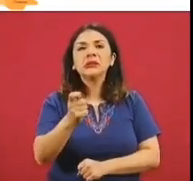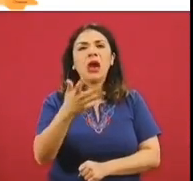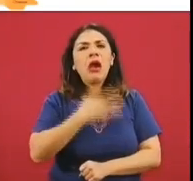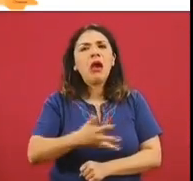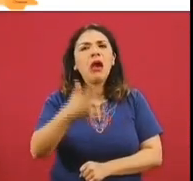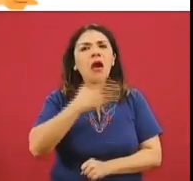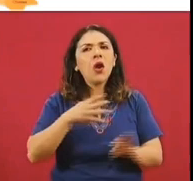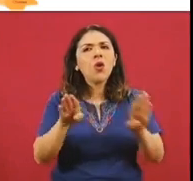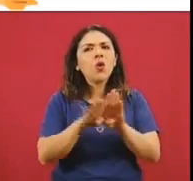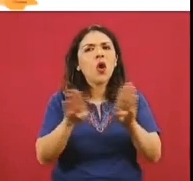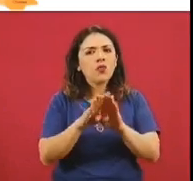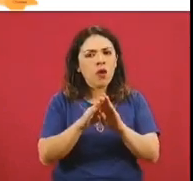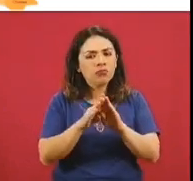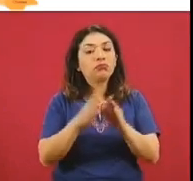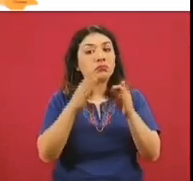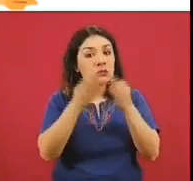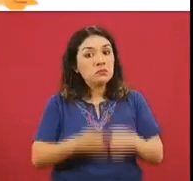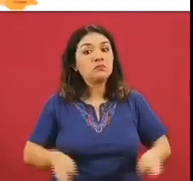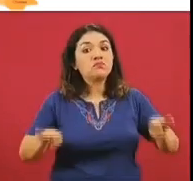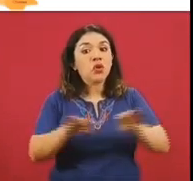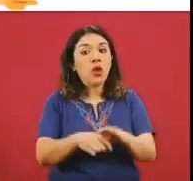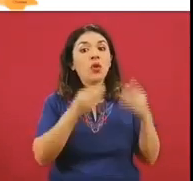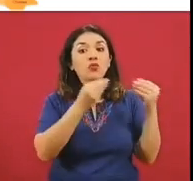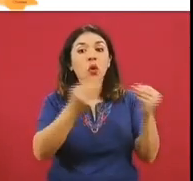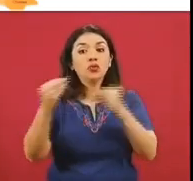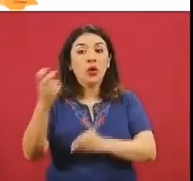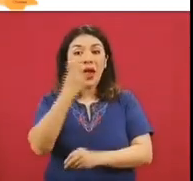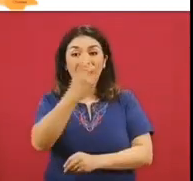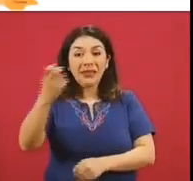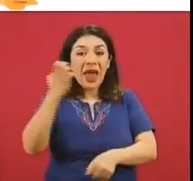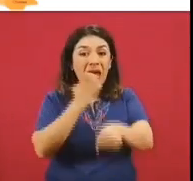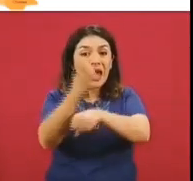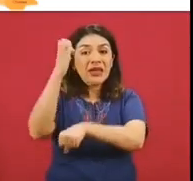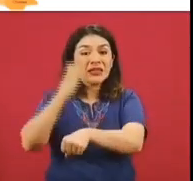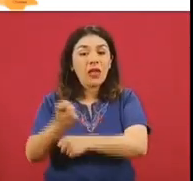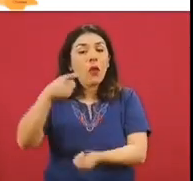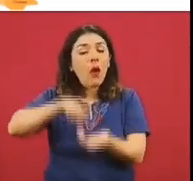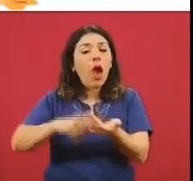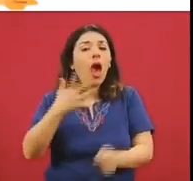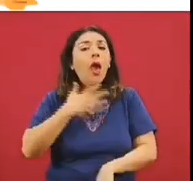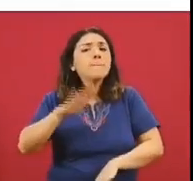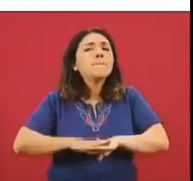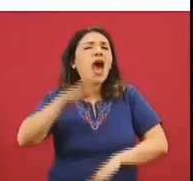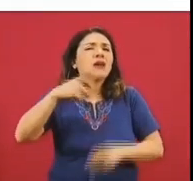proporción importante de estas entidades federativas, que es donde existen mayores niveles de pobreza.